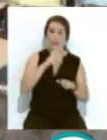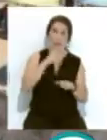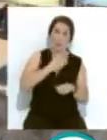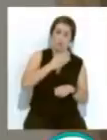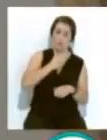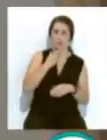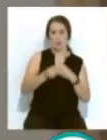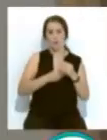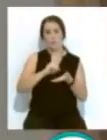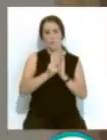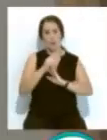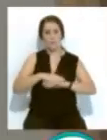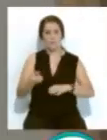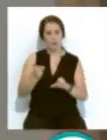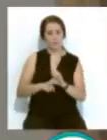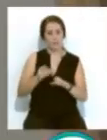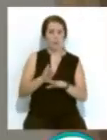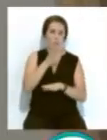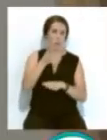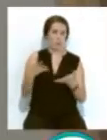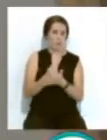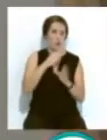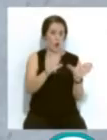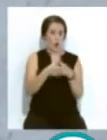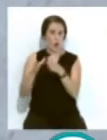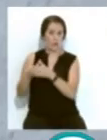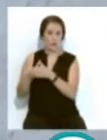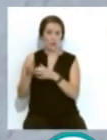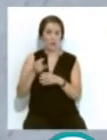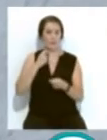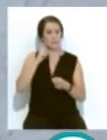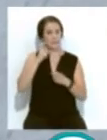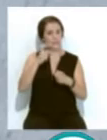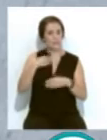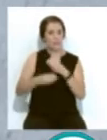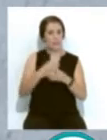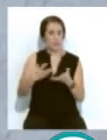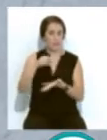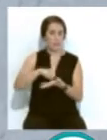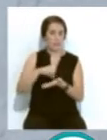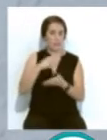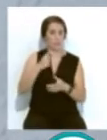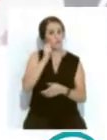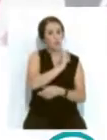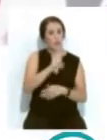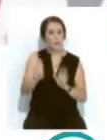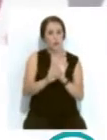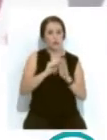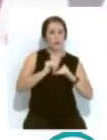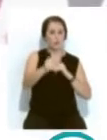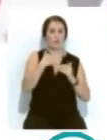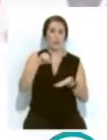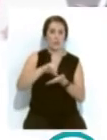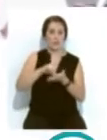Ayuntamiento, un plan participado por todos los colectivos... ...que se pretende lleve a la ciudad hacia un turismo sostenible,